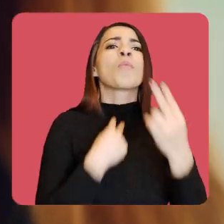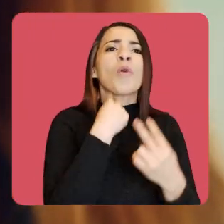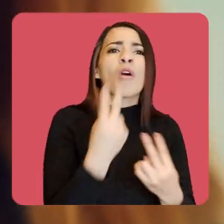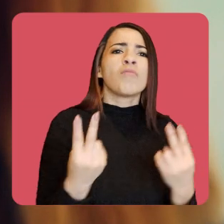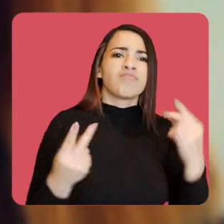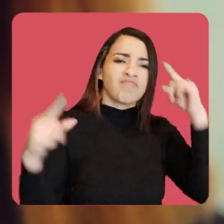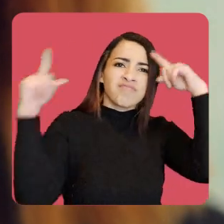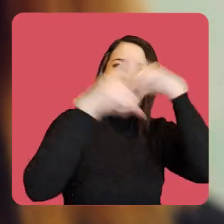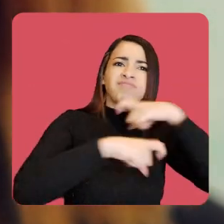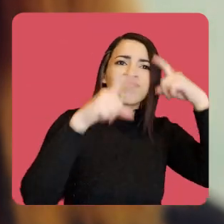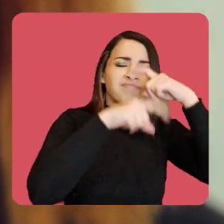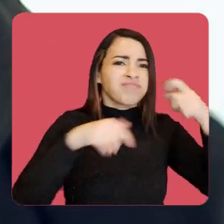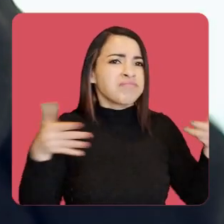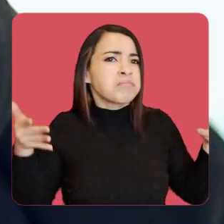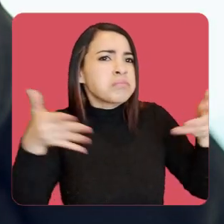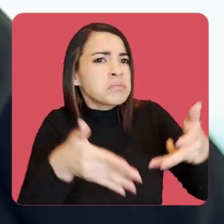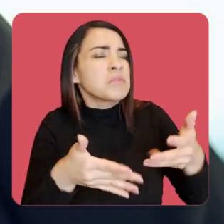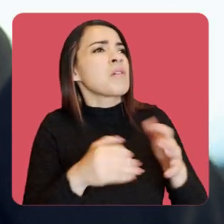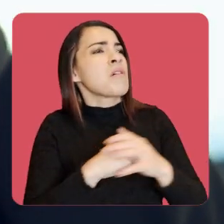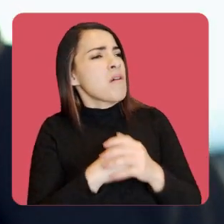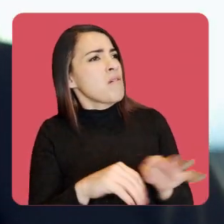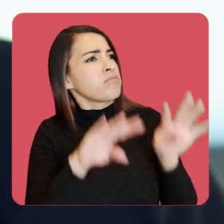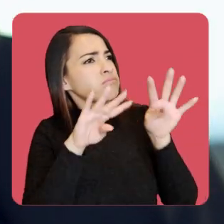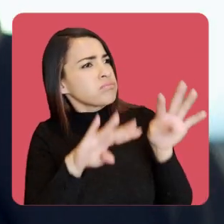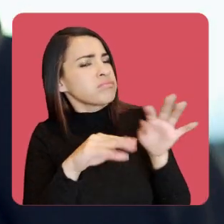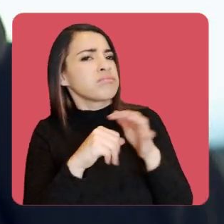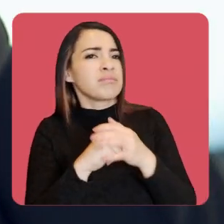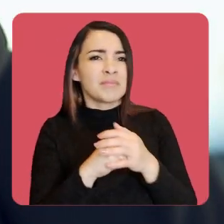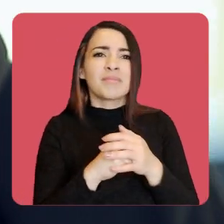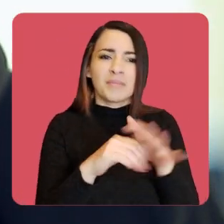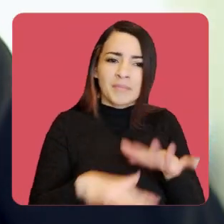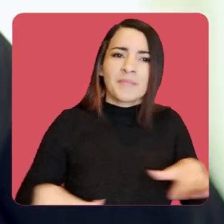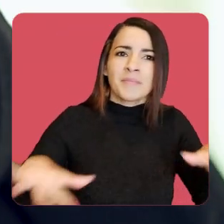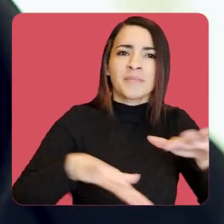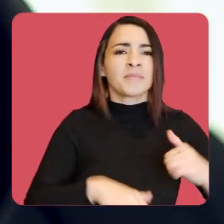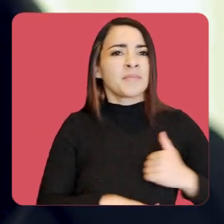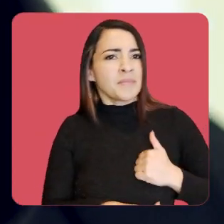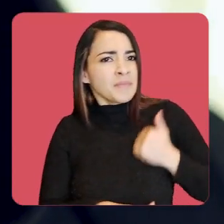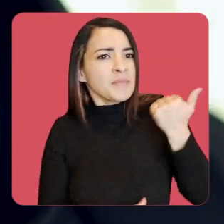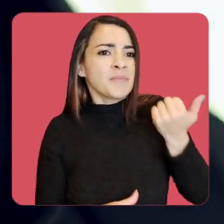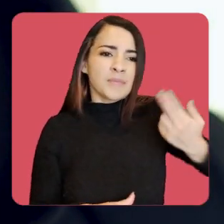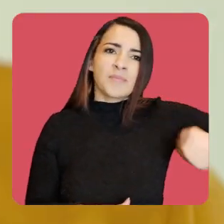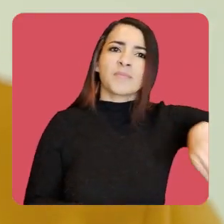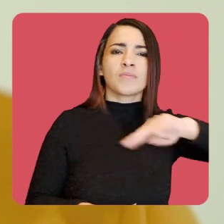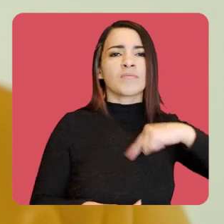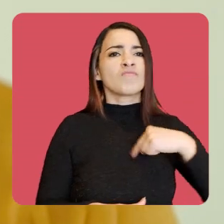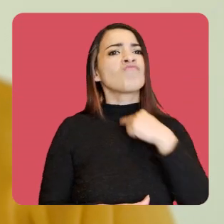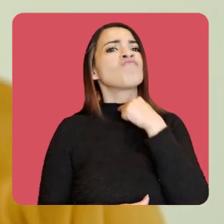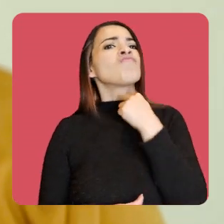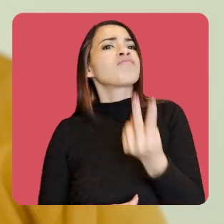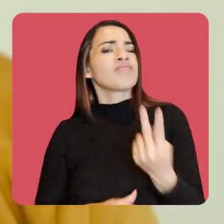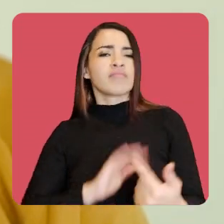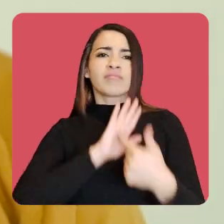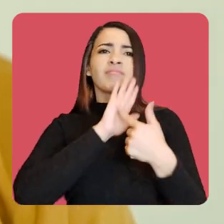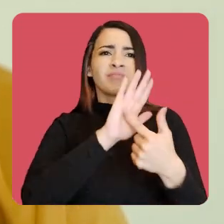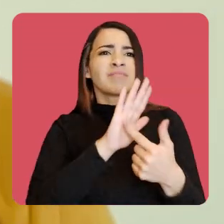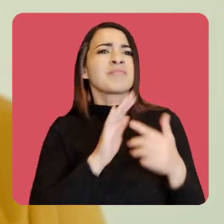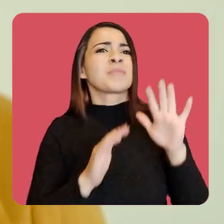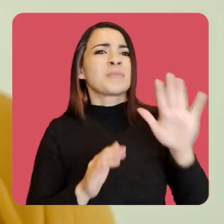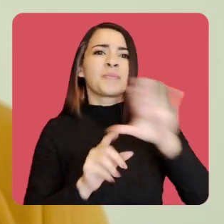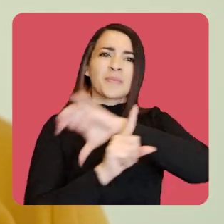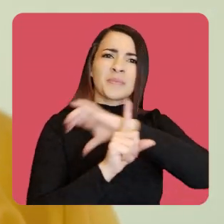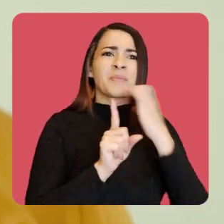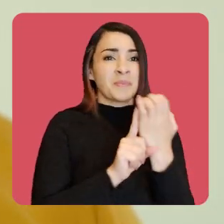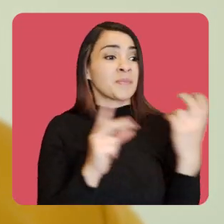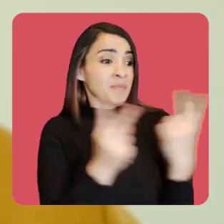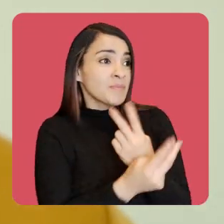voces, nuestras reflexiones son escuchadas y tenemos que aprovechar esos espacios para nosotros visibilizar esas voces, hemos